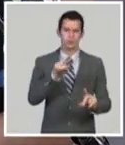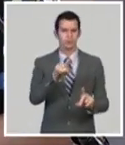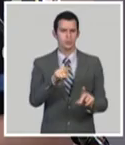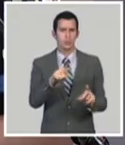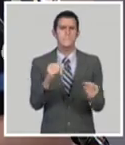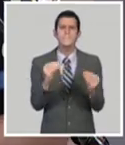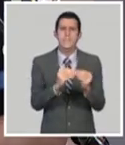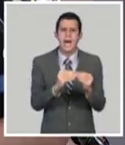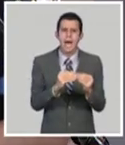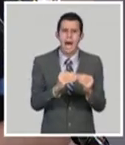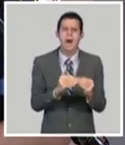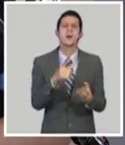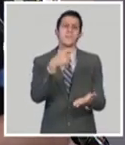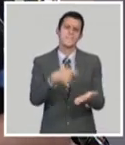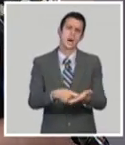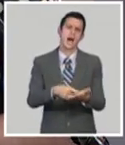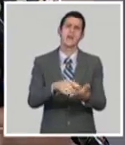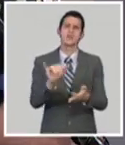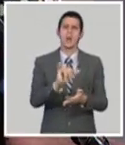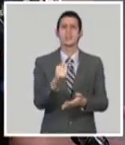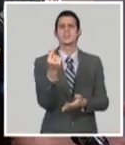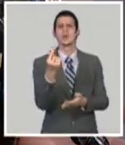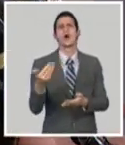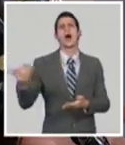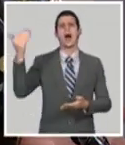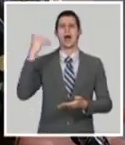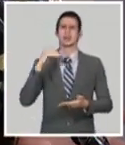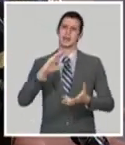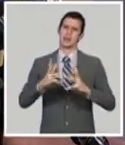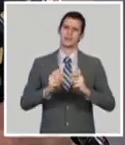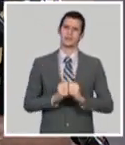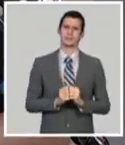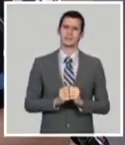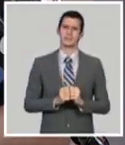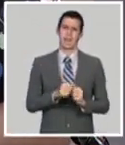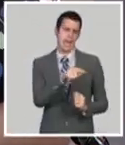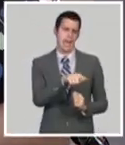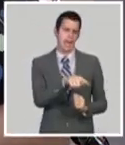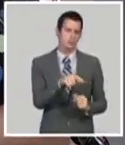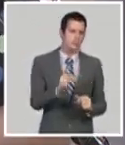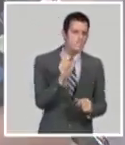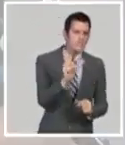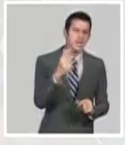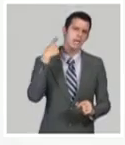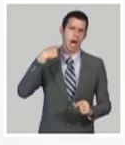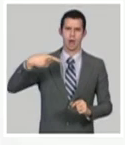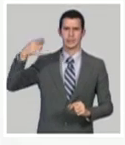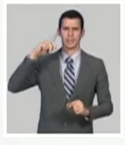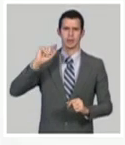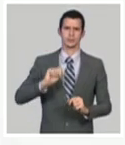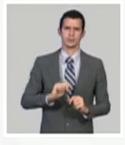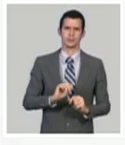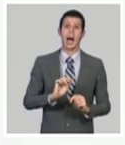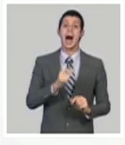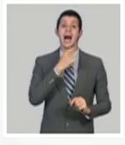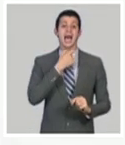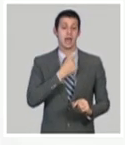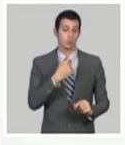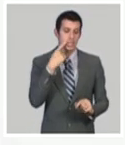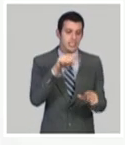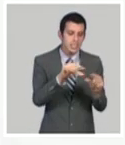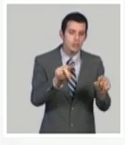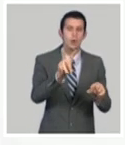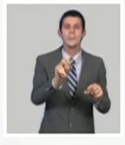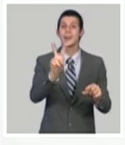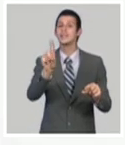devolverán los pagos que pueden haberse realizado a aquellas personas que soliciten la devolución porque